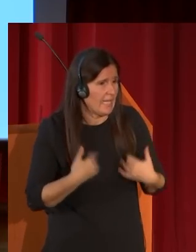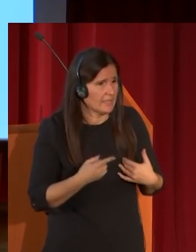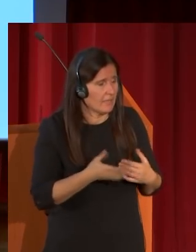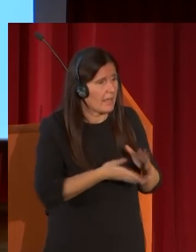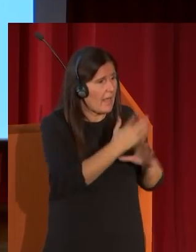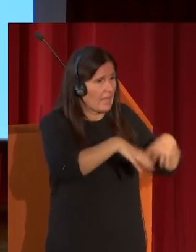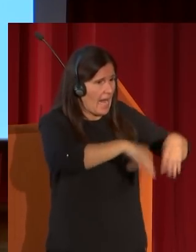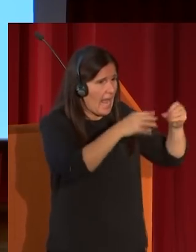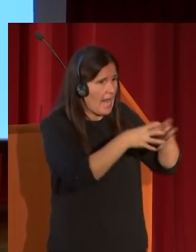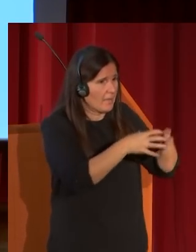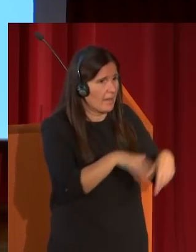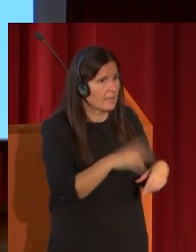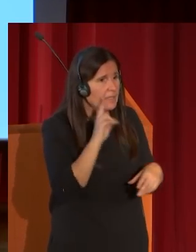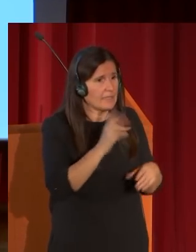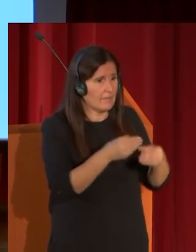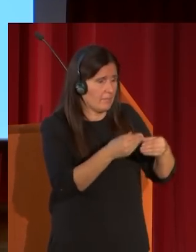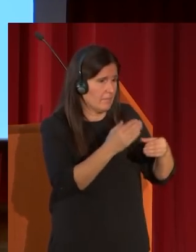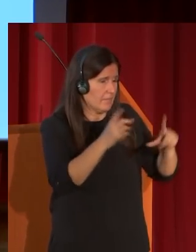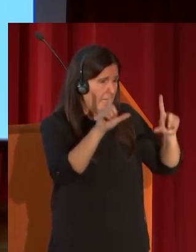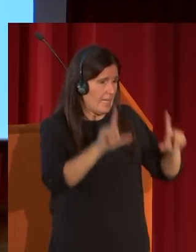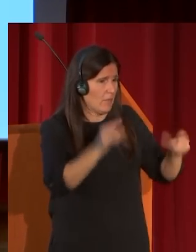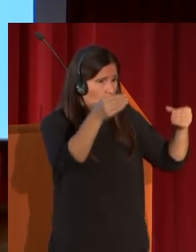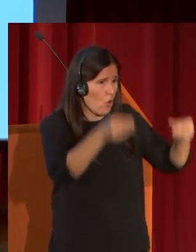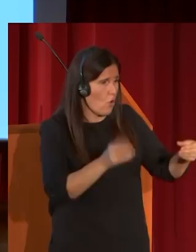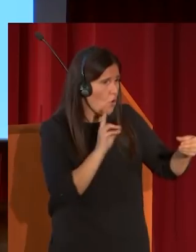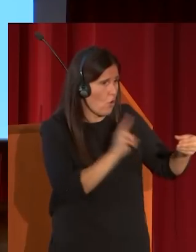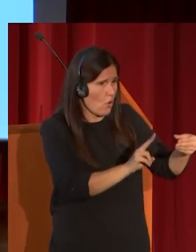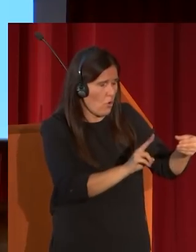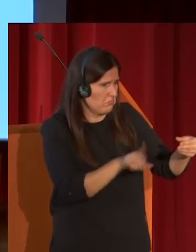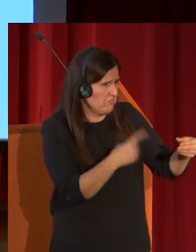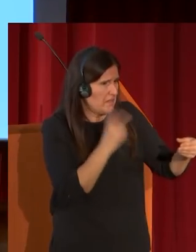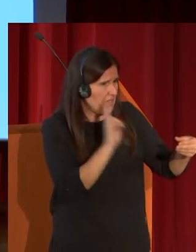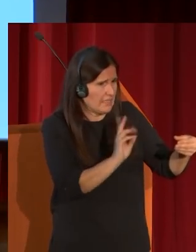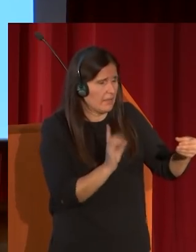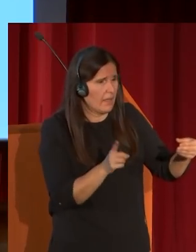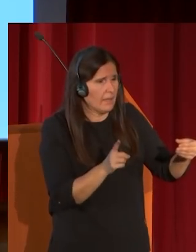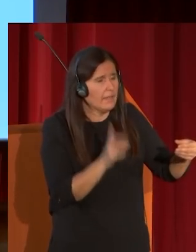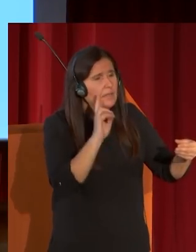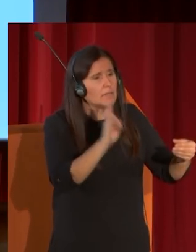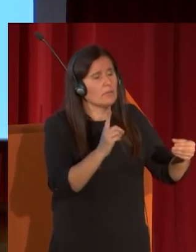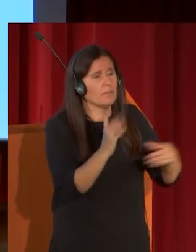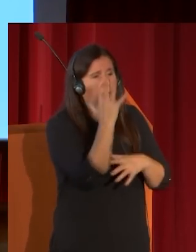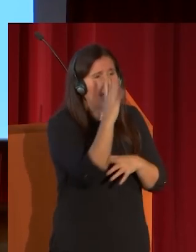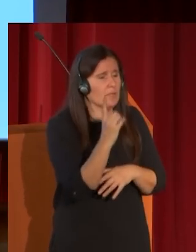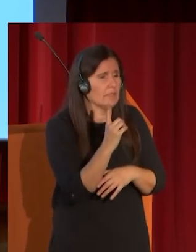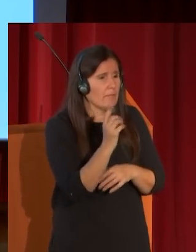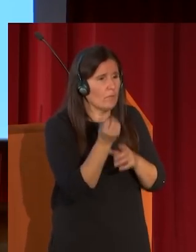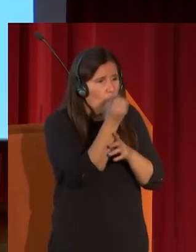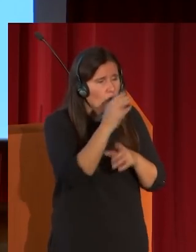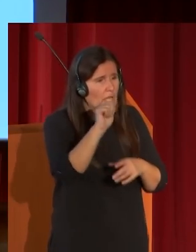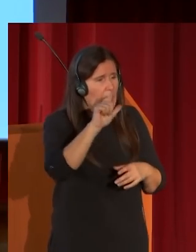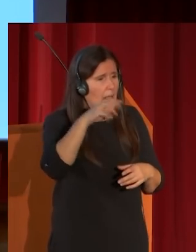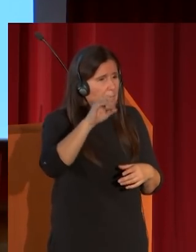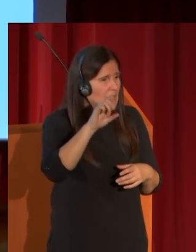extremo viéndose el lienzo crudo no le importa y mostrando estos almendros en flor probablemente hecho por ello en